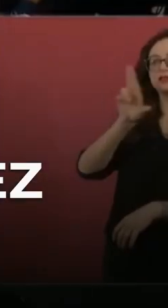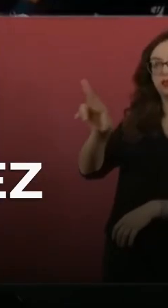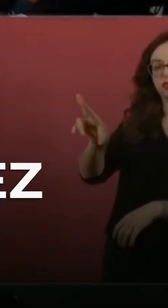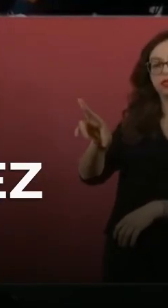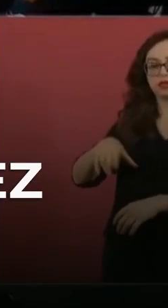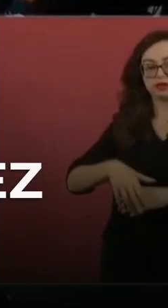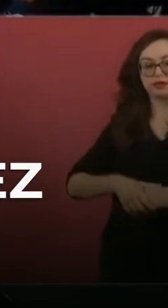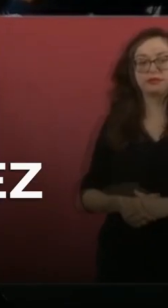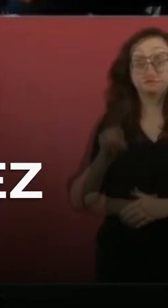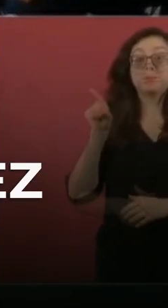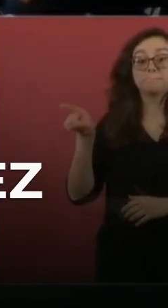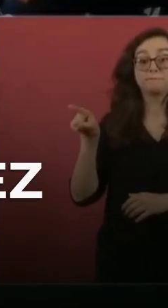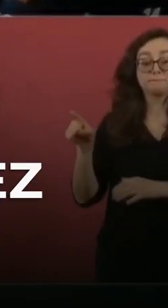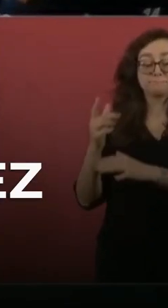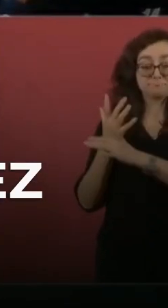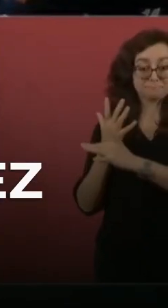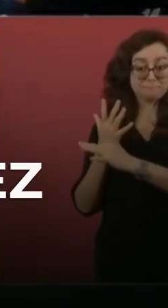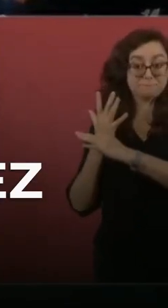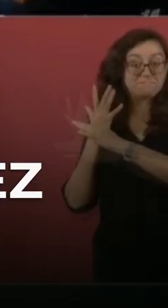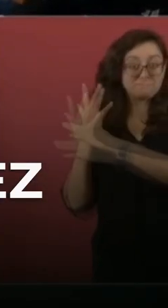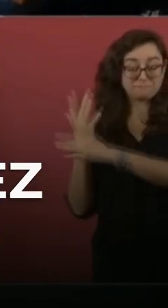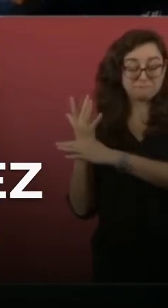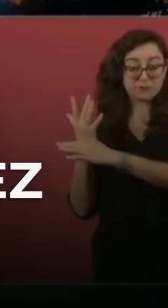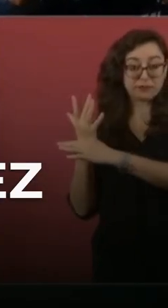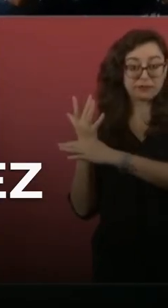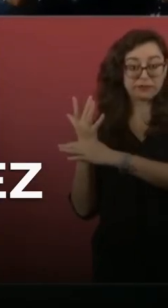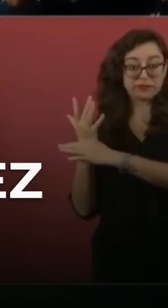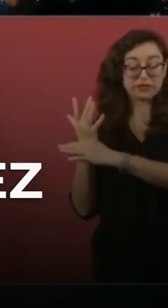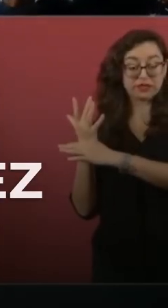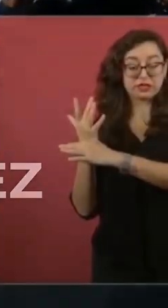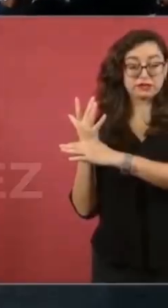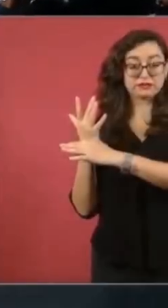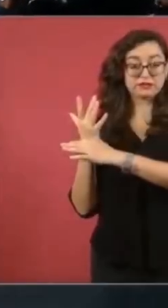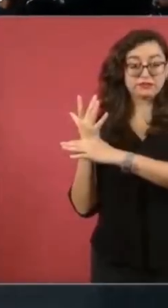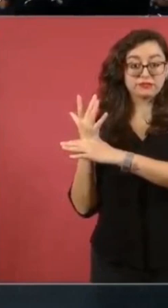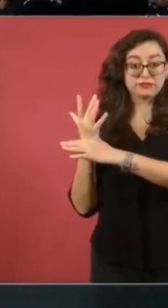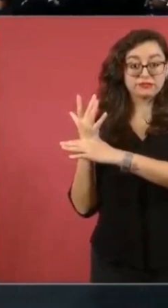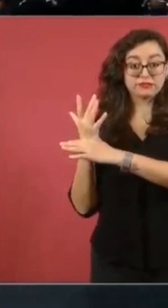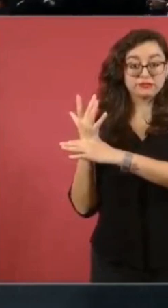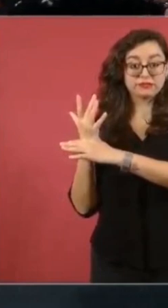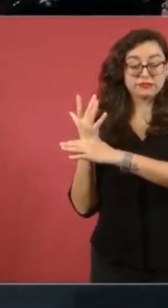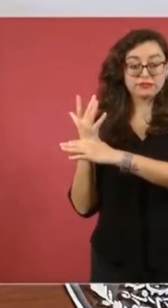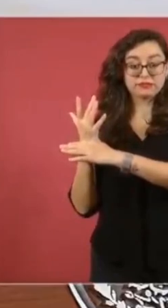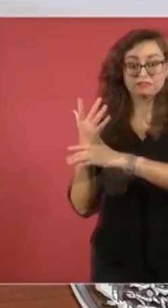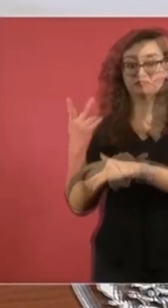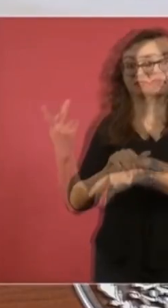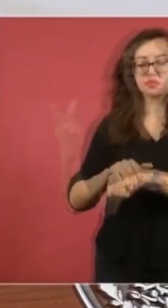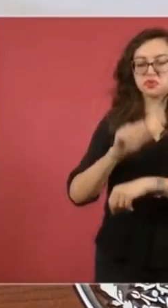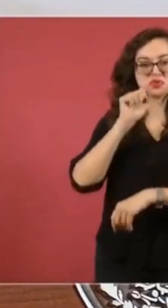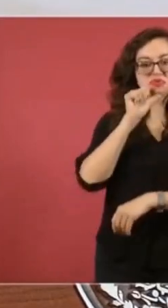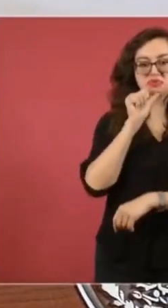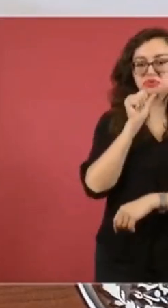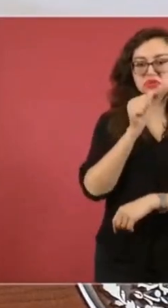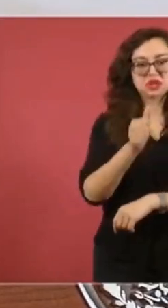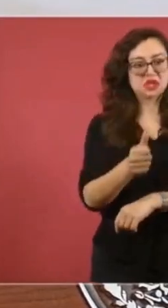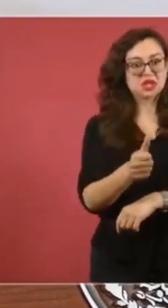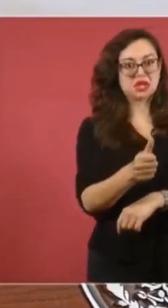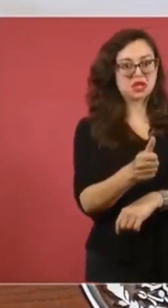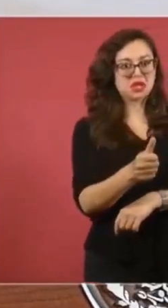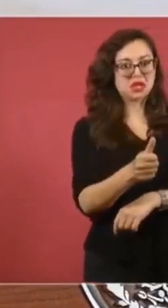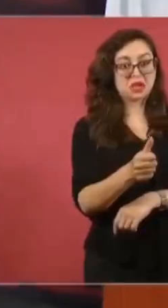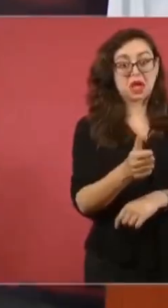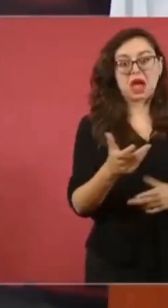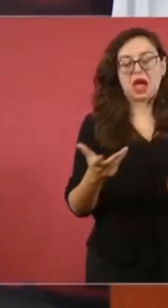Habló de que yo no era amigo de él, yo cometí